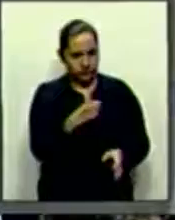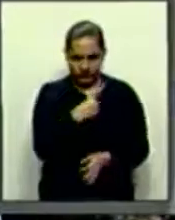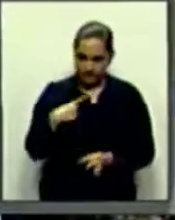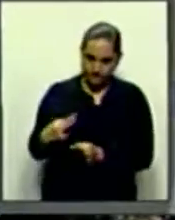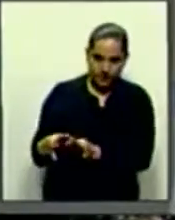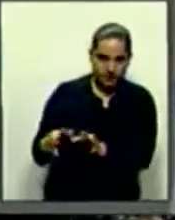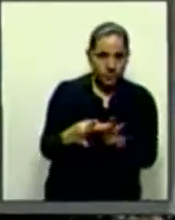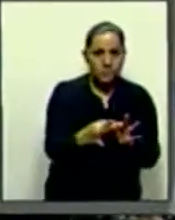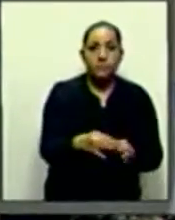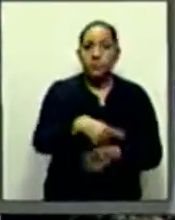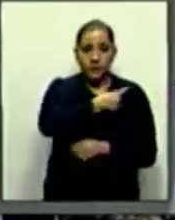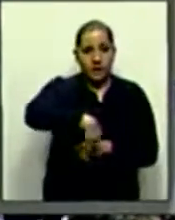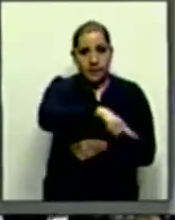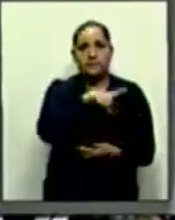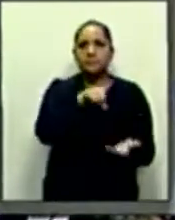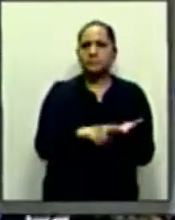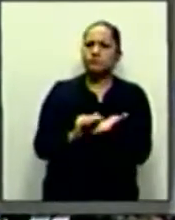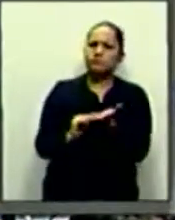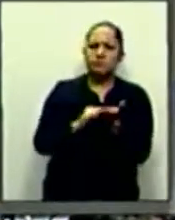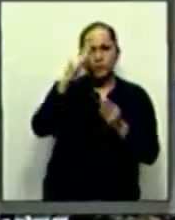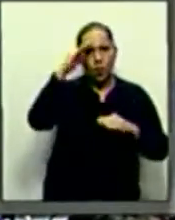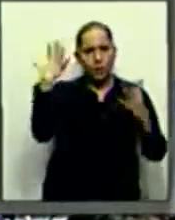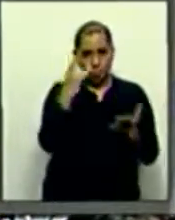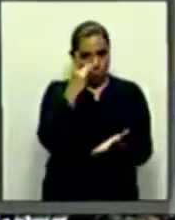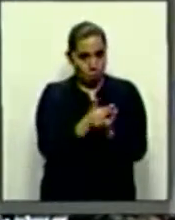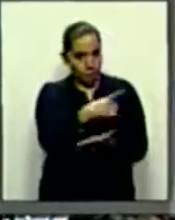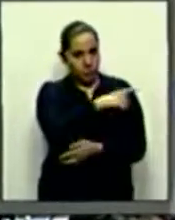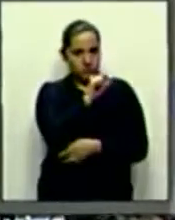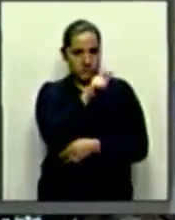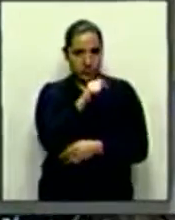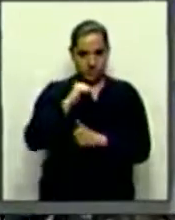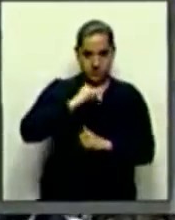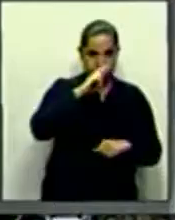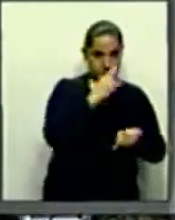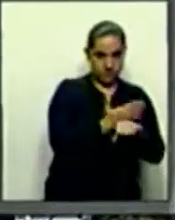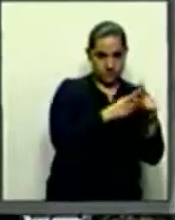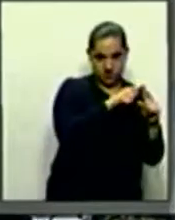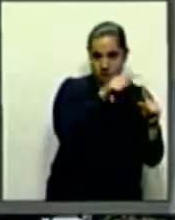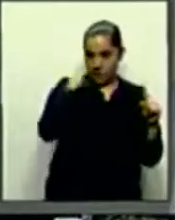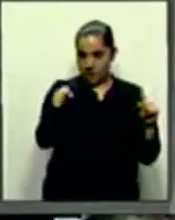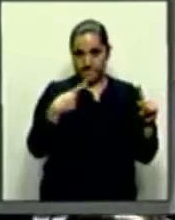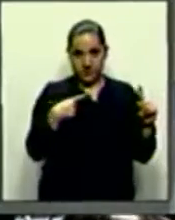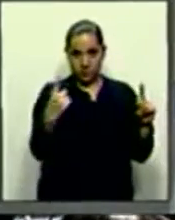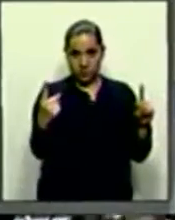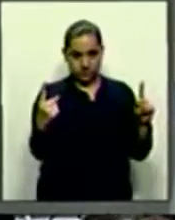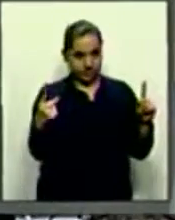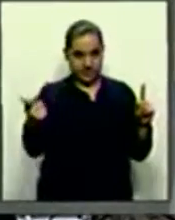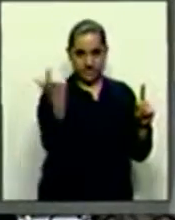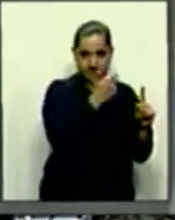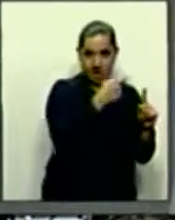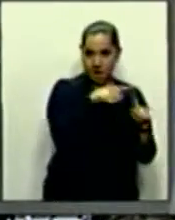fiscal no involucra solamente al SAT y a la persona que se le condona o cancela el adeudo, sino